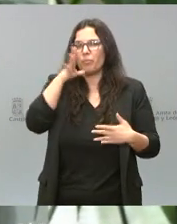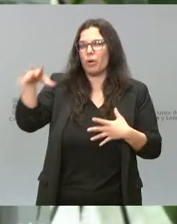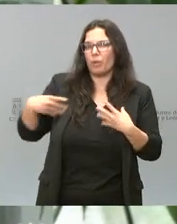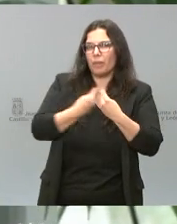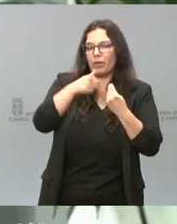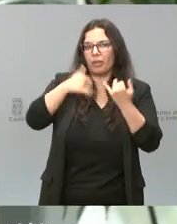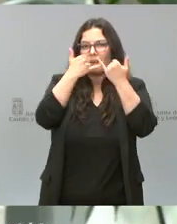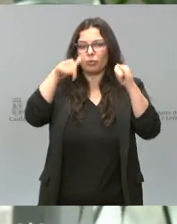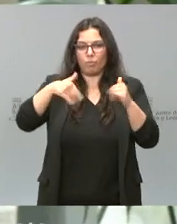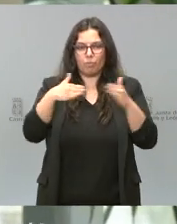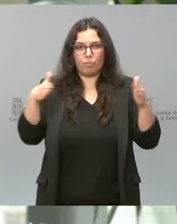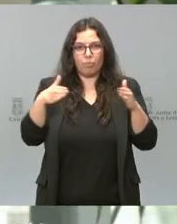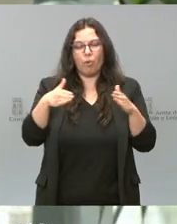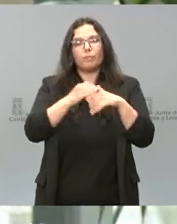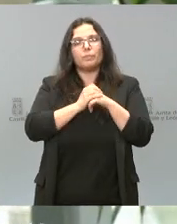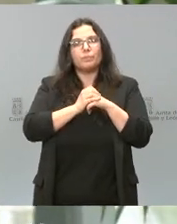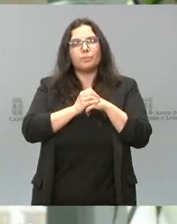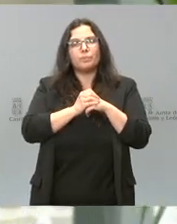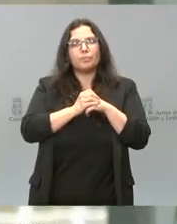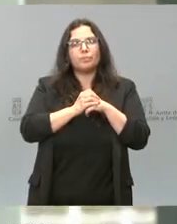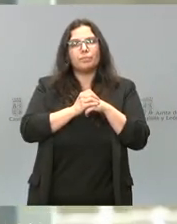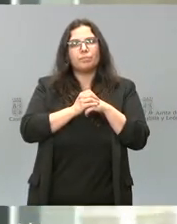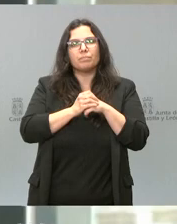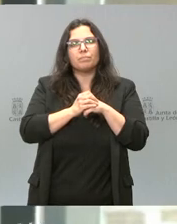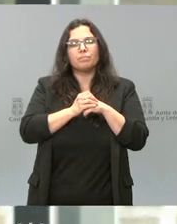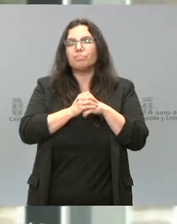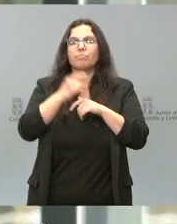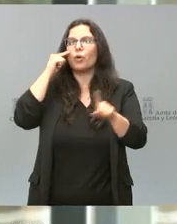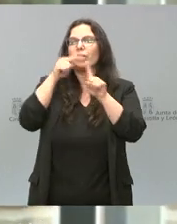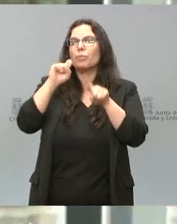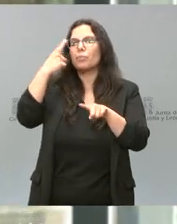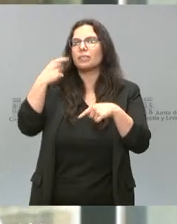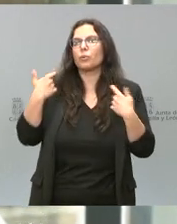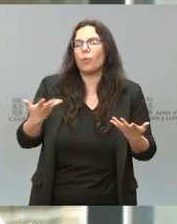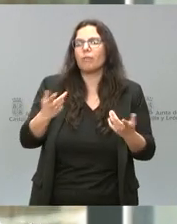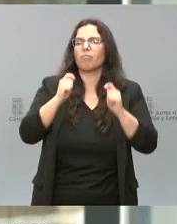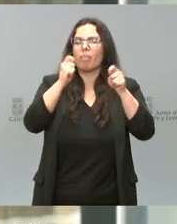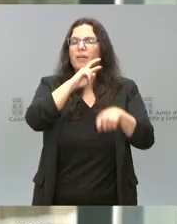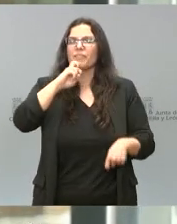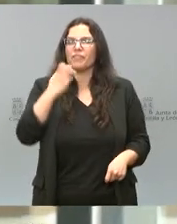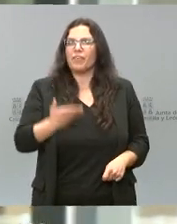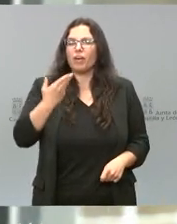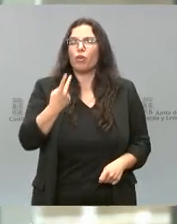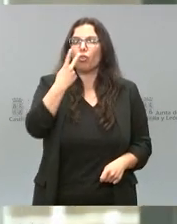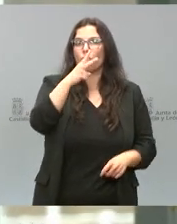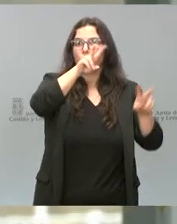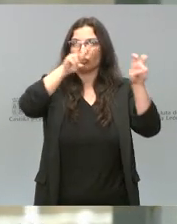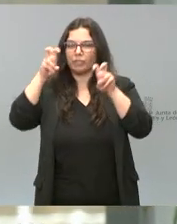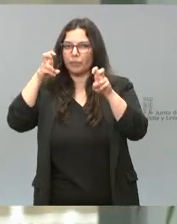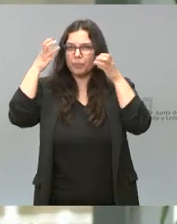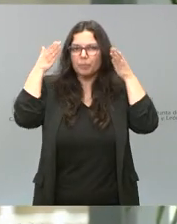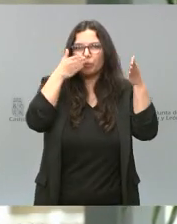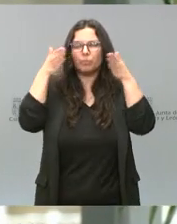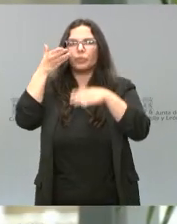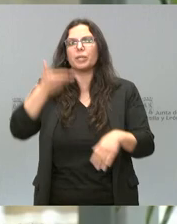El acto que ahora iniciamos aquí tiene sobre todo un objetivo que es poner en valor dos asuntos croncales muy importantes